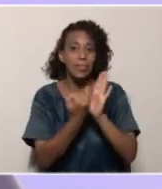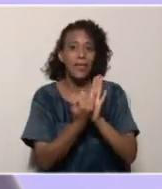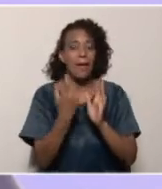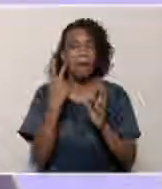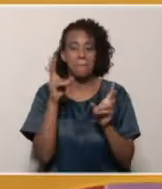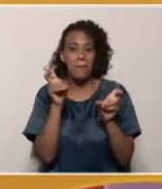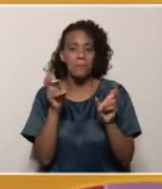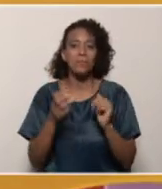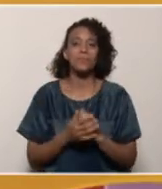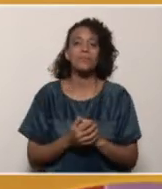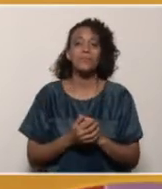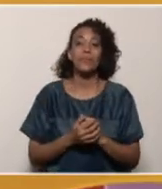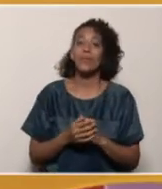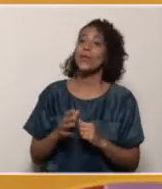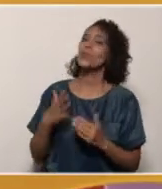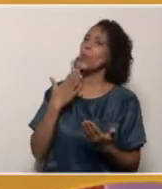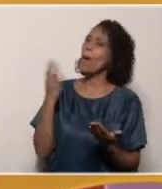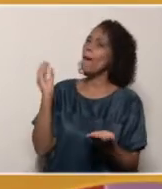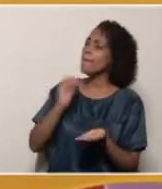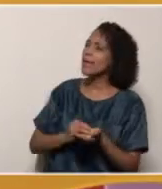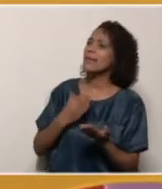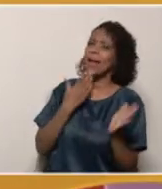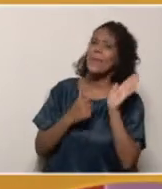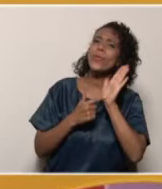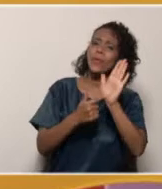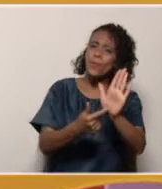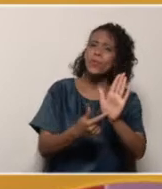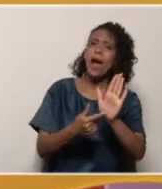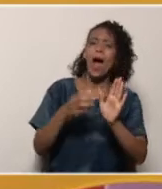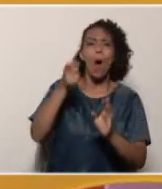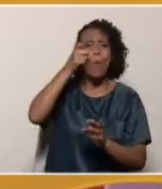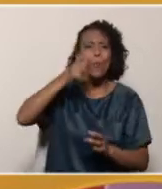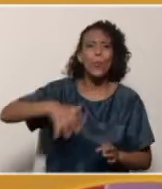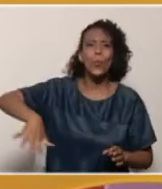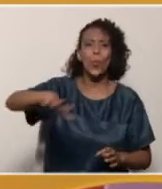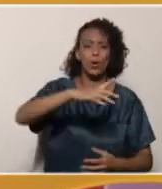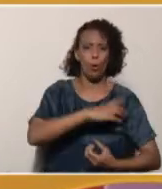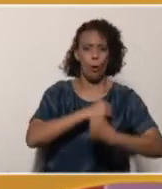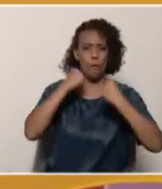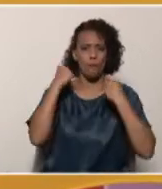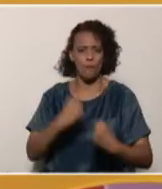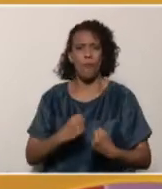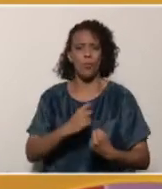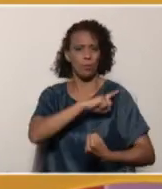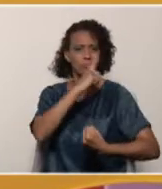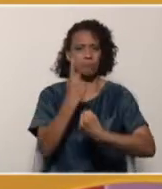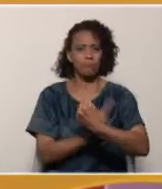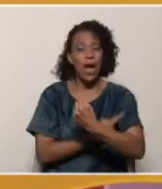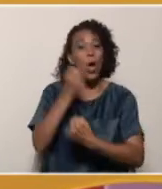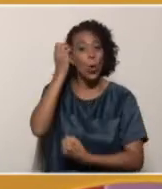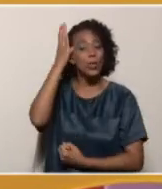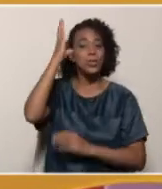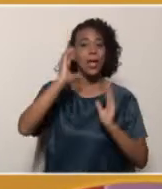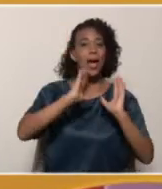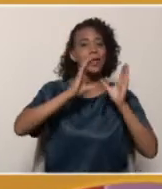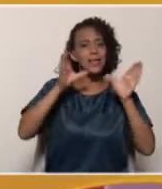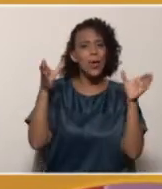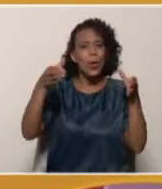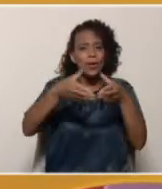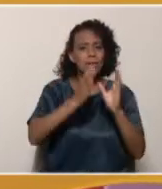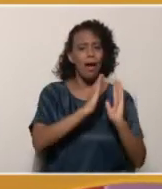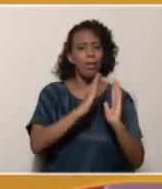respecto profe nuevamente estamos demostrando que somos un pueblo aguerrido consciente y organizado